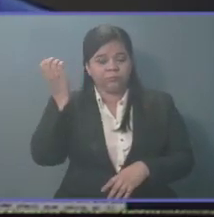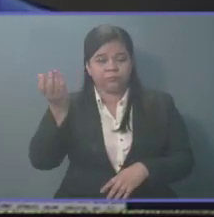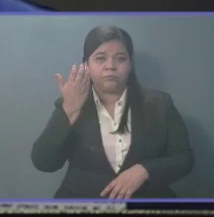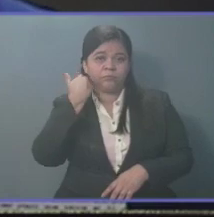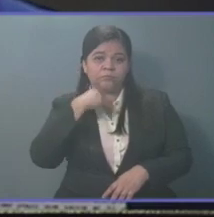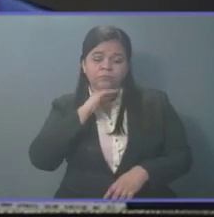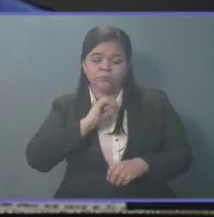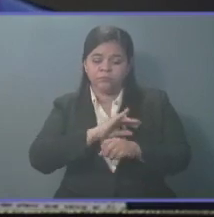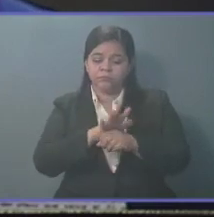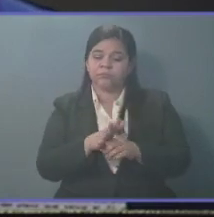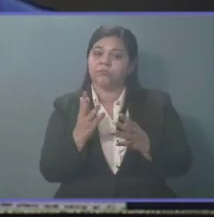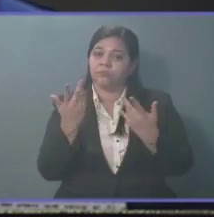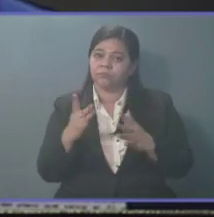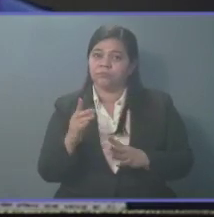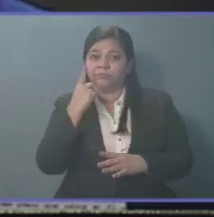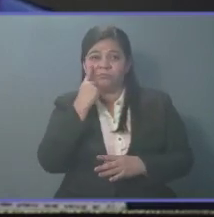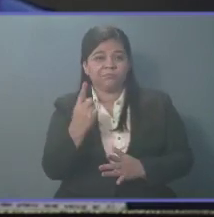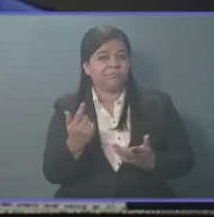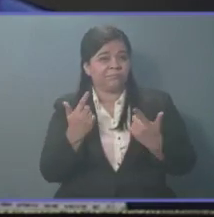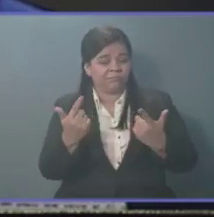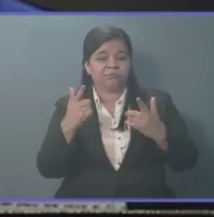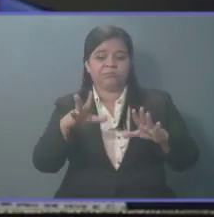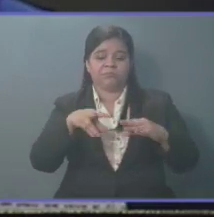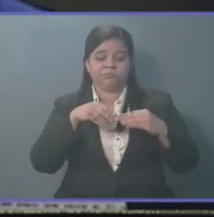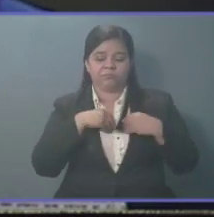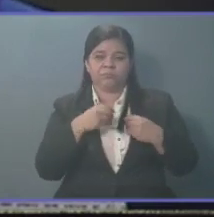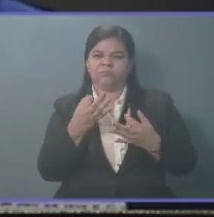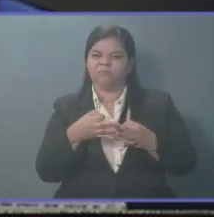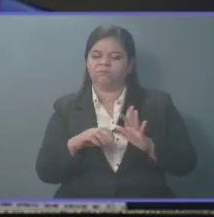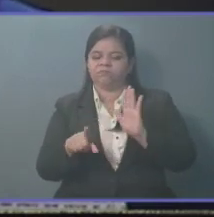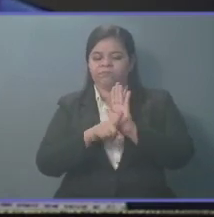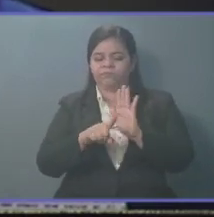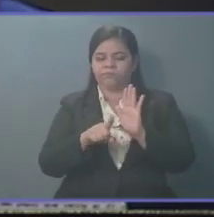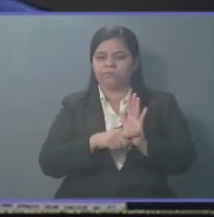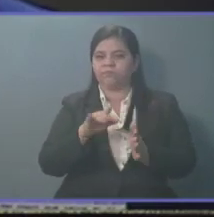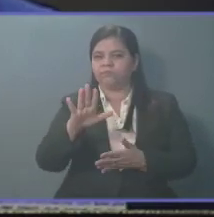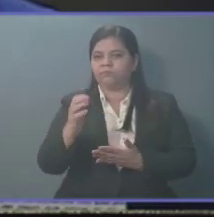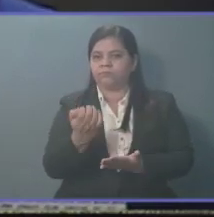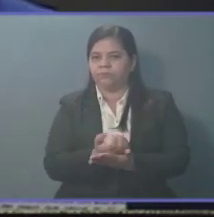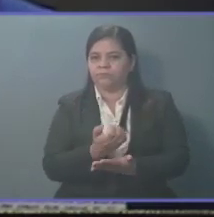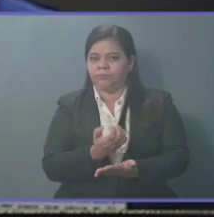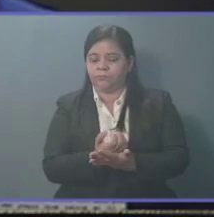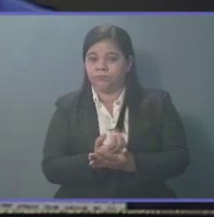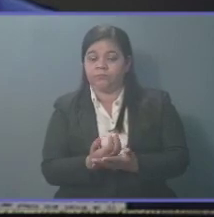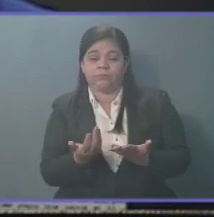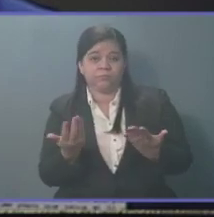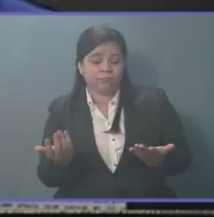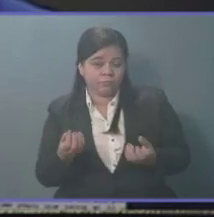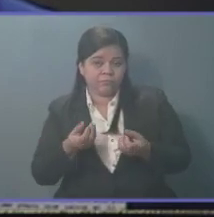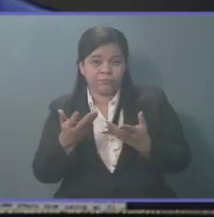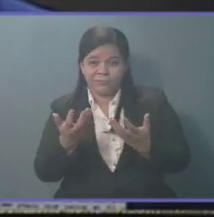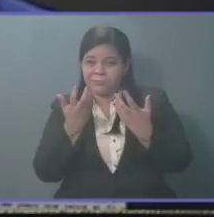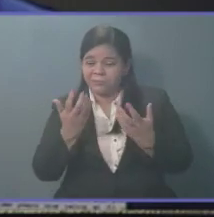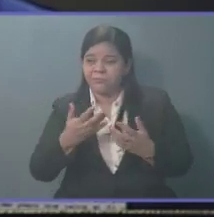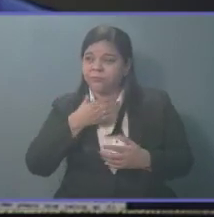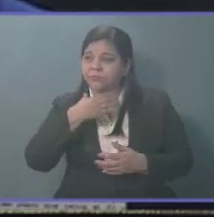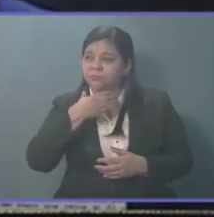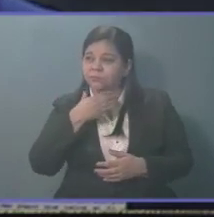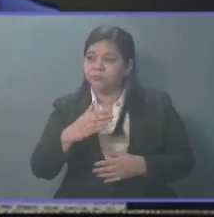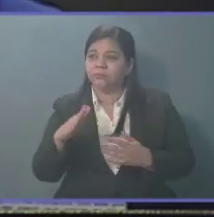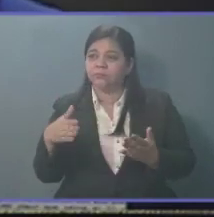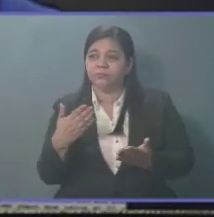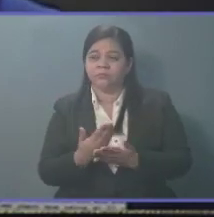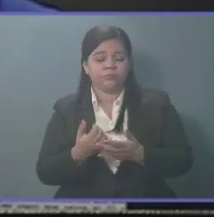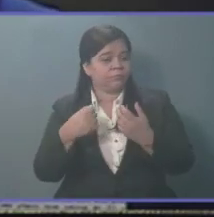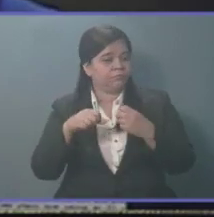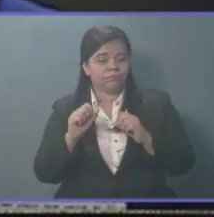COVID-19 se han visto altamente impactadas de forma negativa en sus economías, lo cual ha generado que difícilmente puedan cumplir